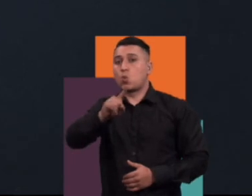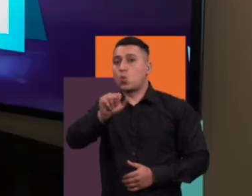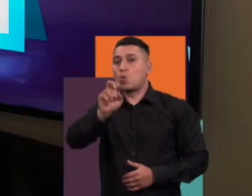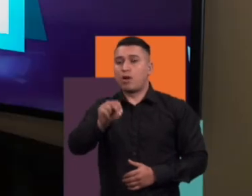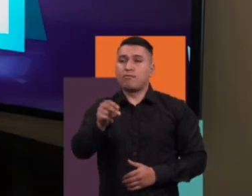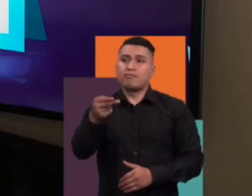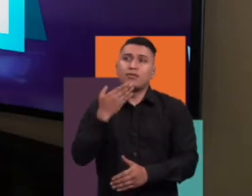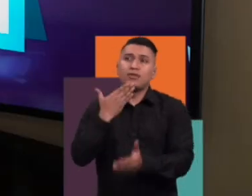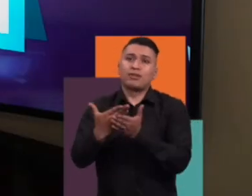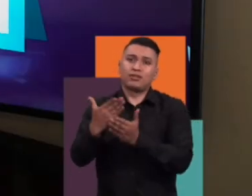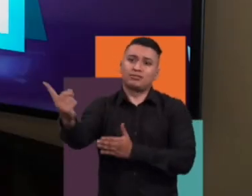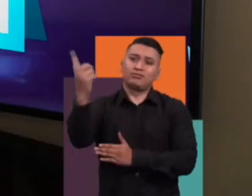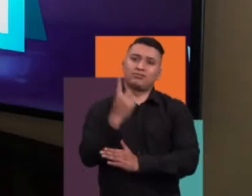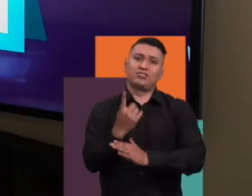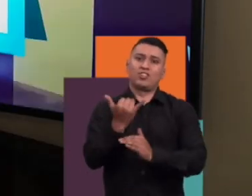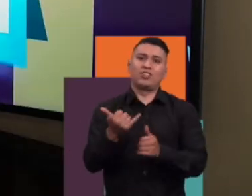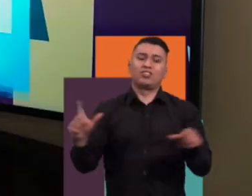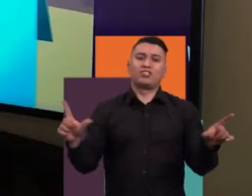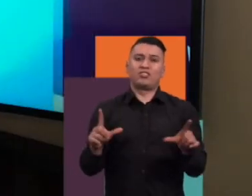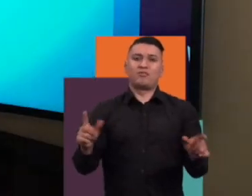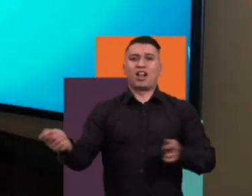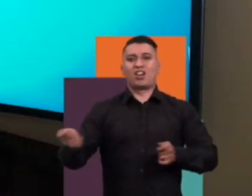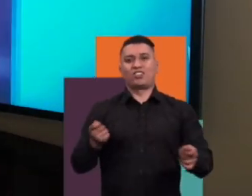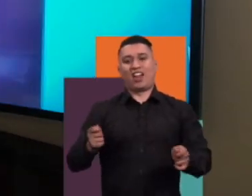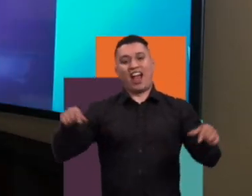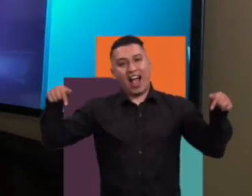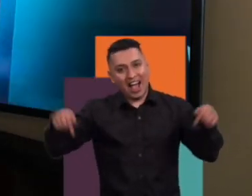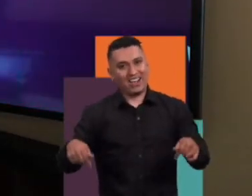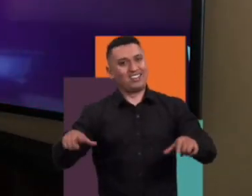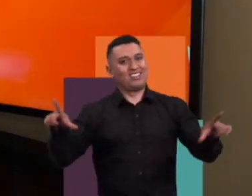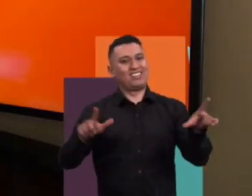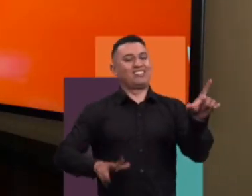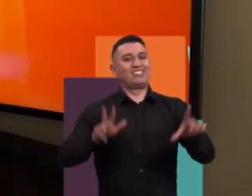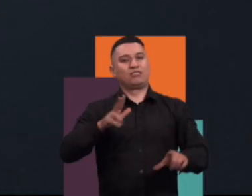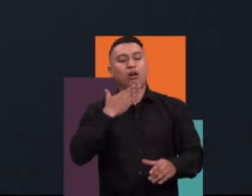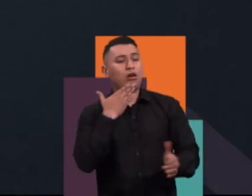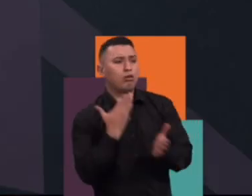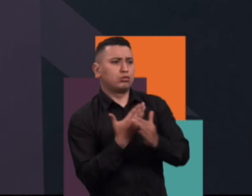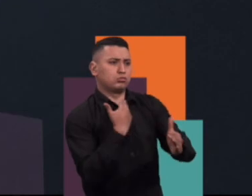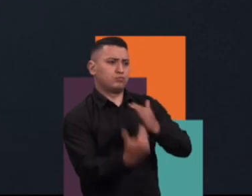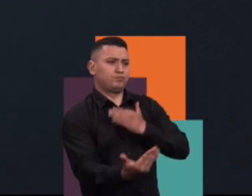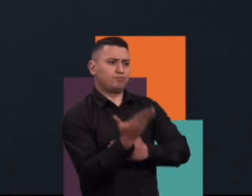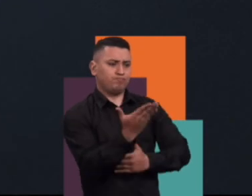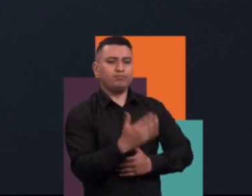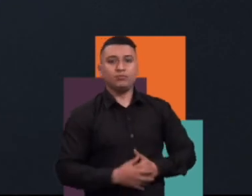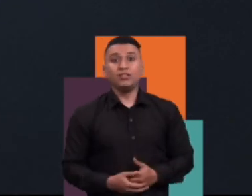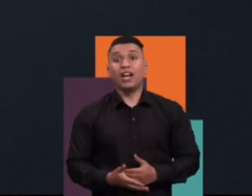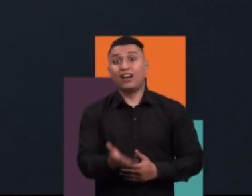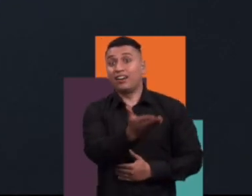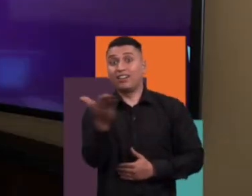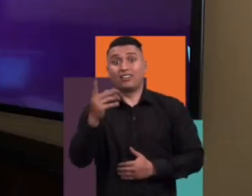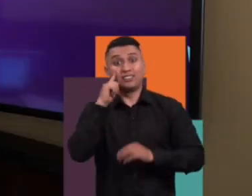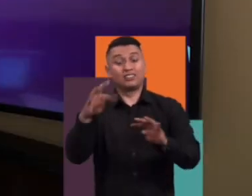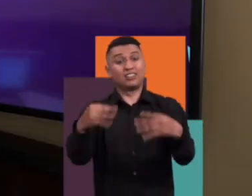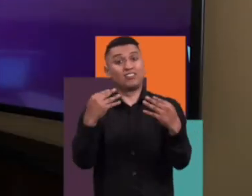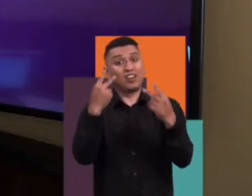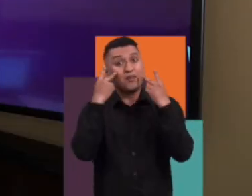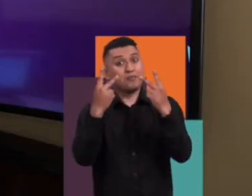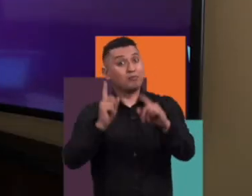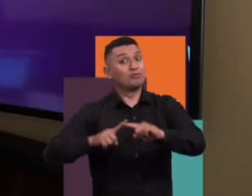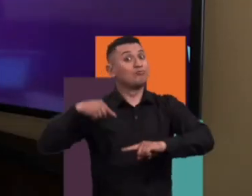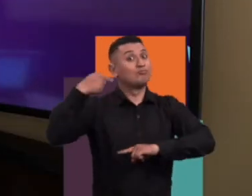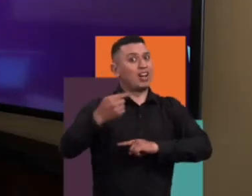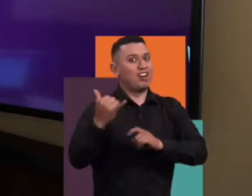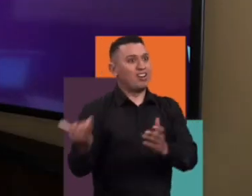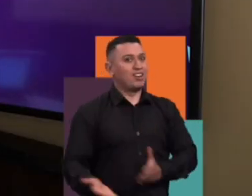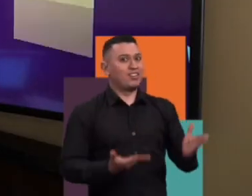invitación. Juan Pablo, gracias por tomar el control aquí en Canal 13. Muchas gracias por la invitación. A ustedes, televidente,